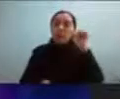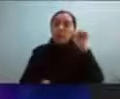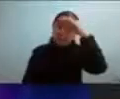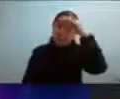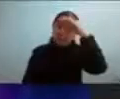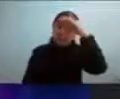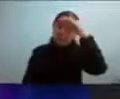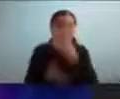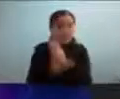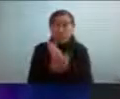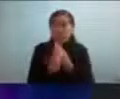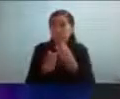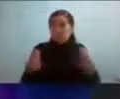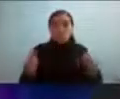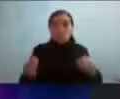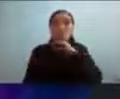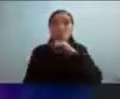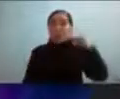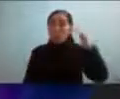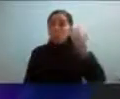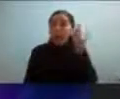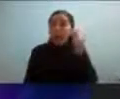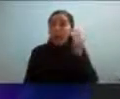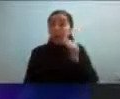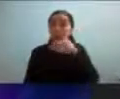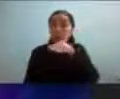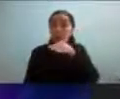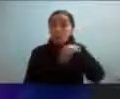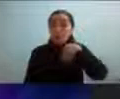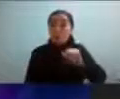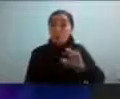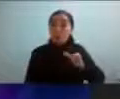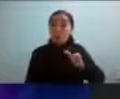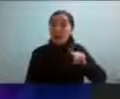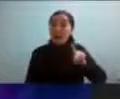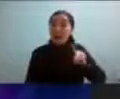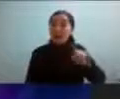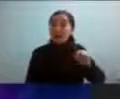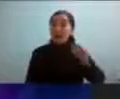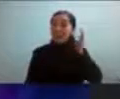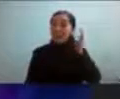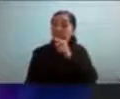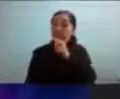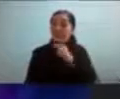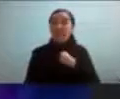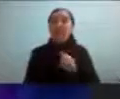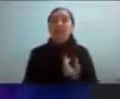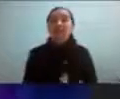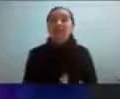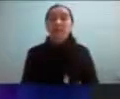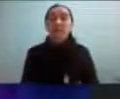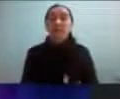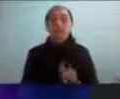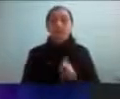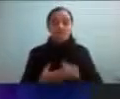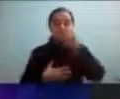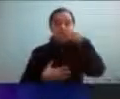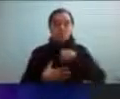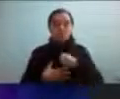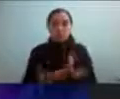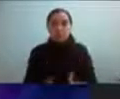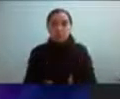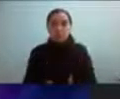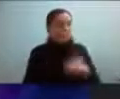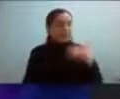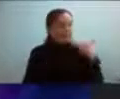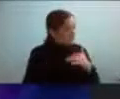muy bien hace un tiempo Magda esta resignificación o sea digamos es una resignificación a nivel vital y es